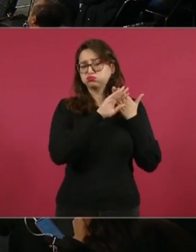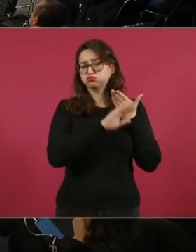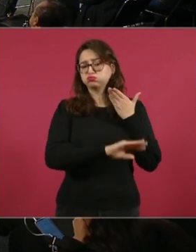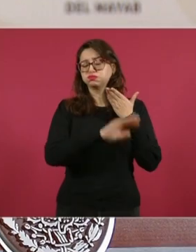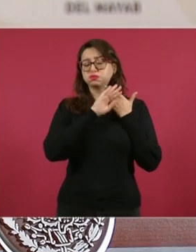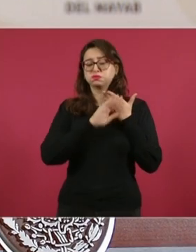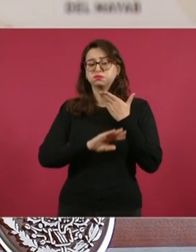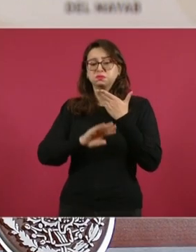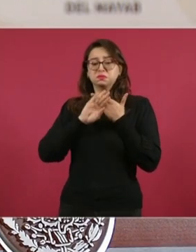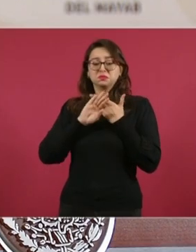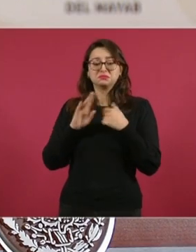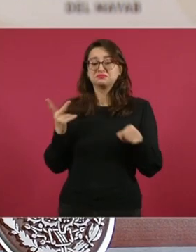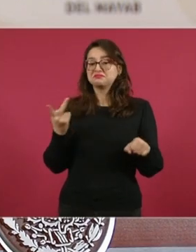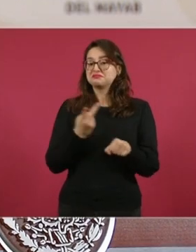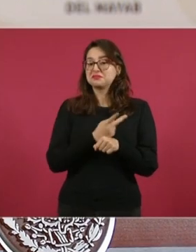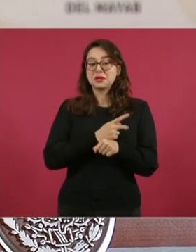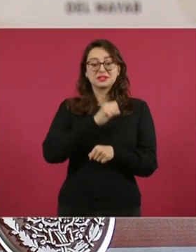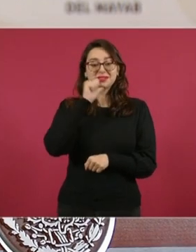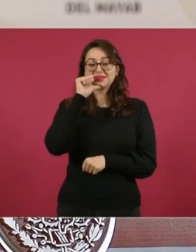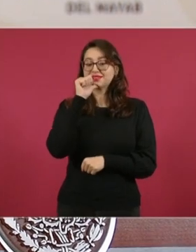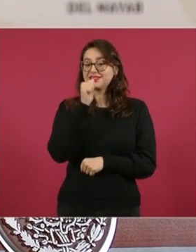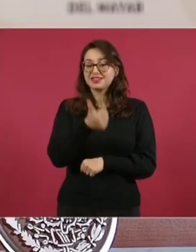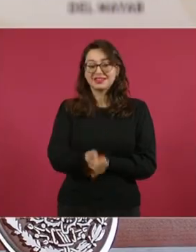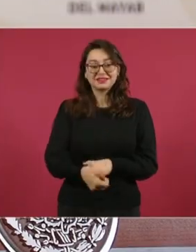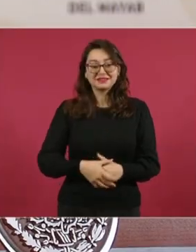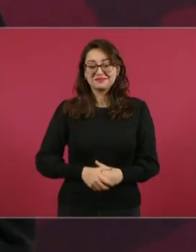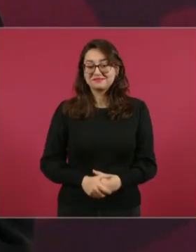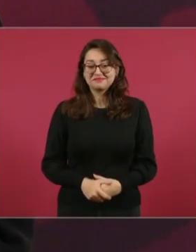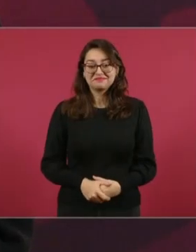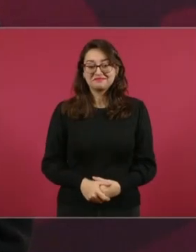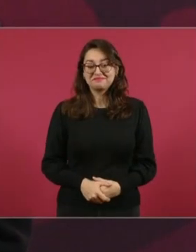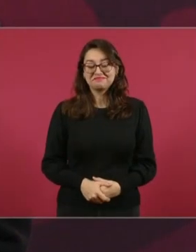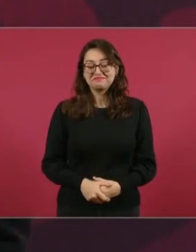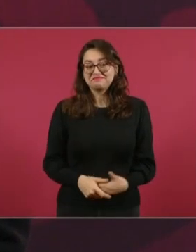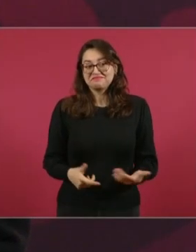Y no afecta en nada.